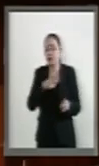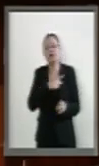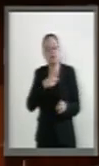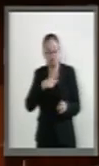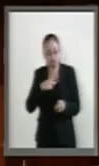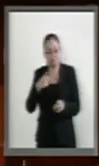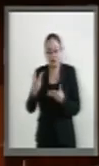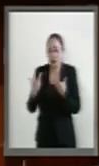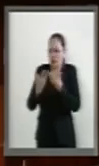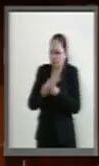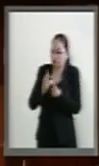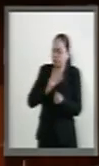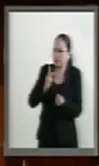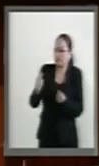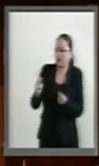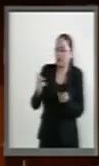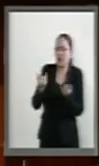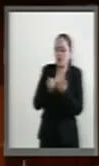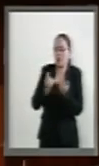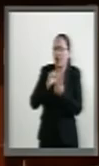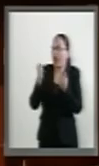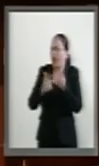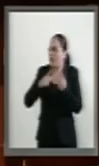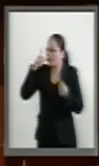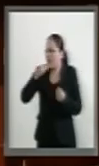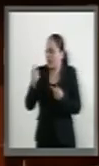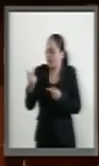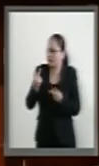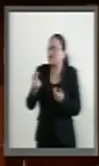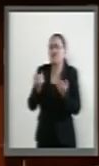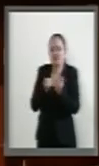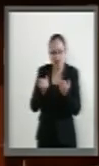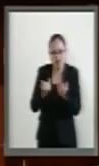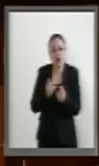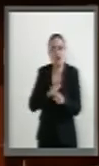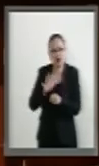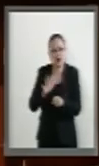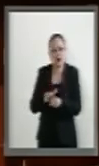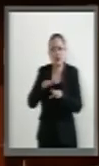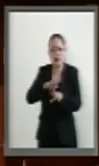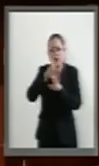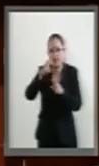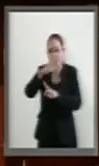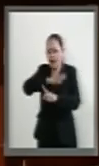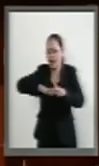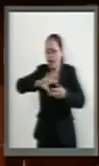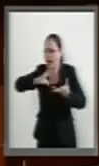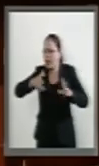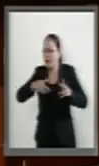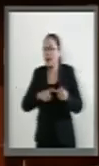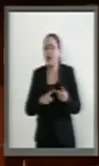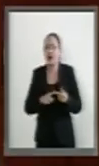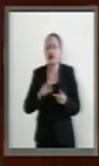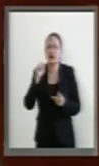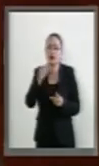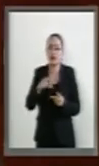fortalezas y también vulnerabilidades compartidas, tanto en materia de cambio climático, por ejemplo,